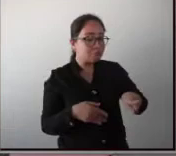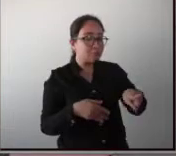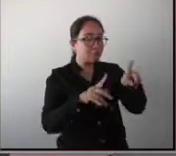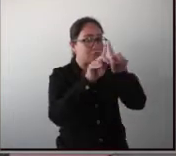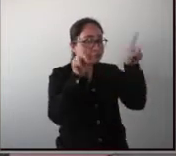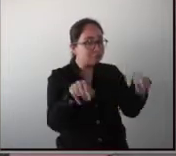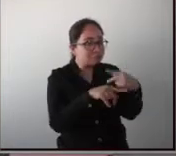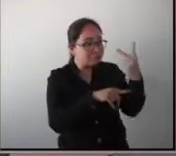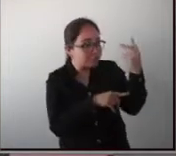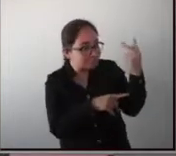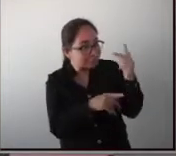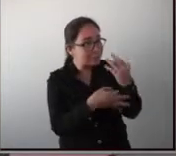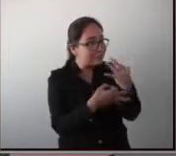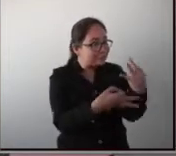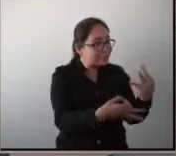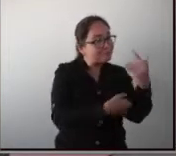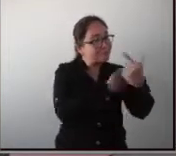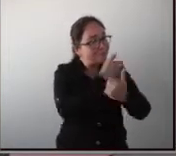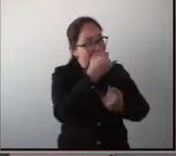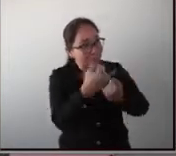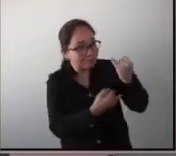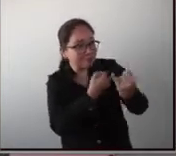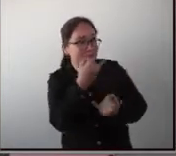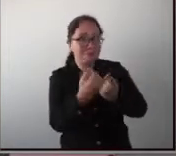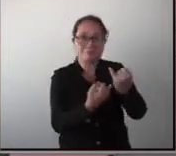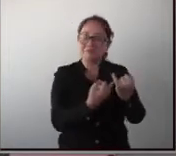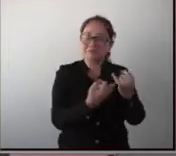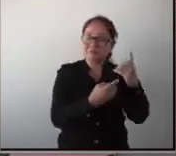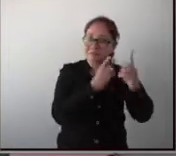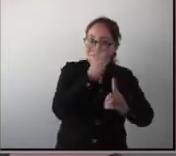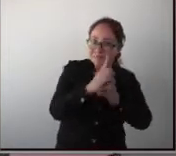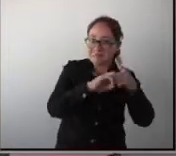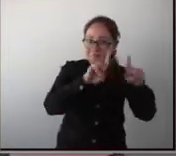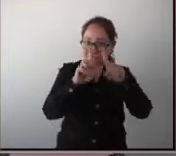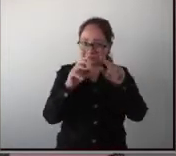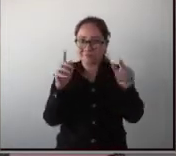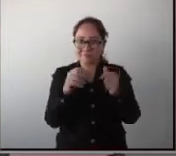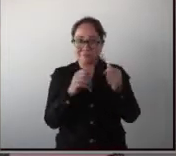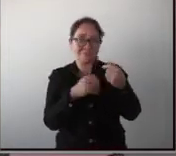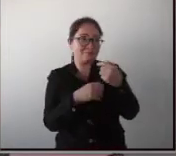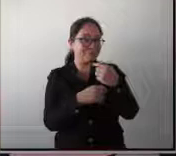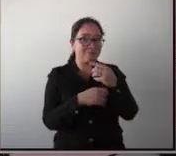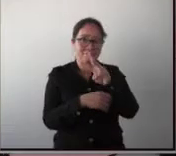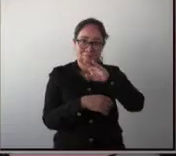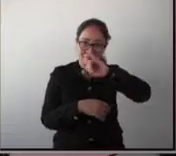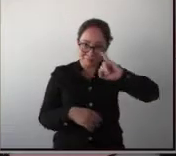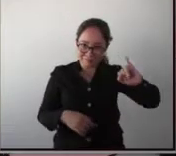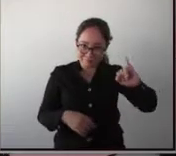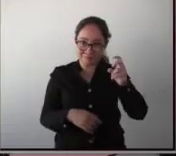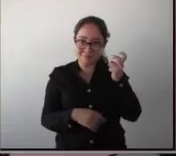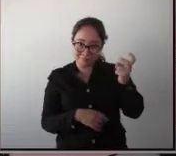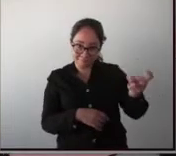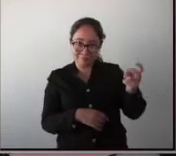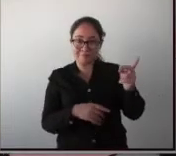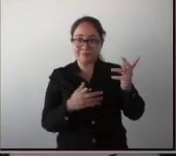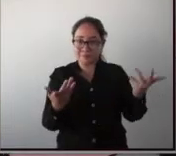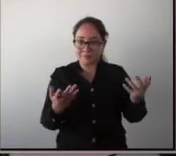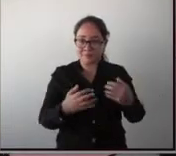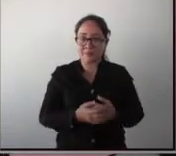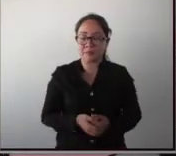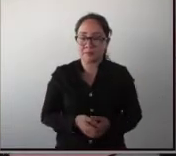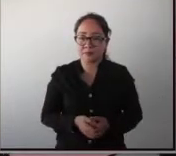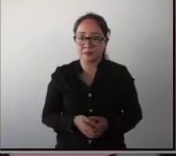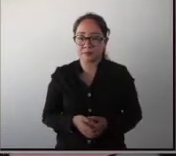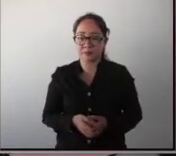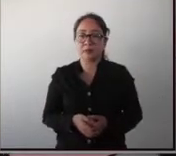a jugar. Y jugaron deportes con el avatar en la pantalla. Y eso nos